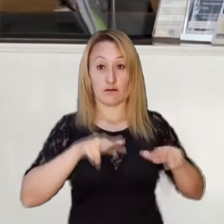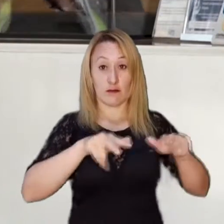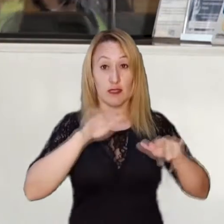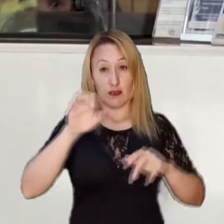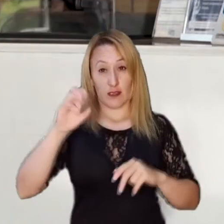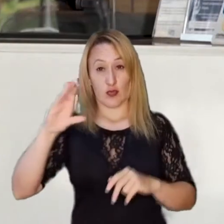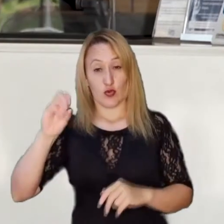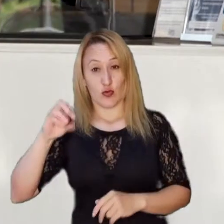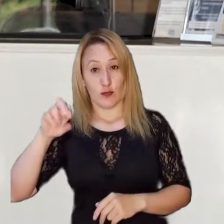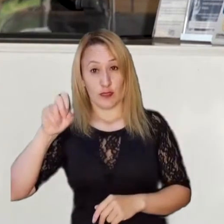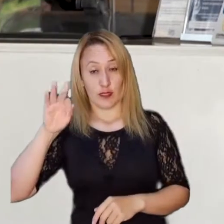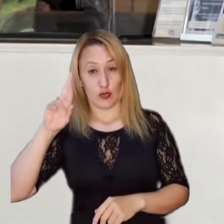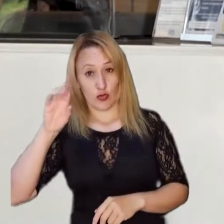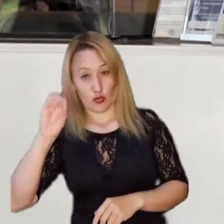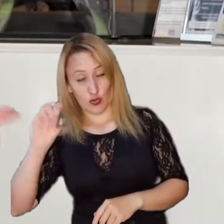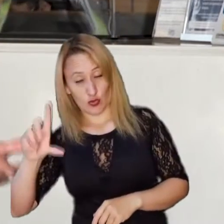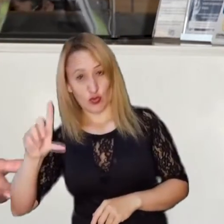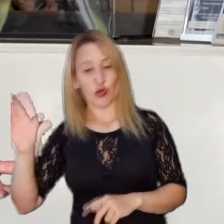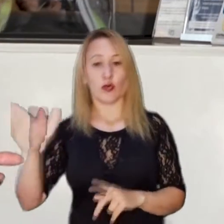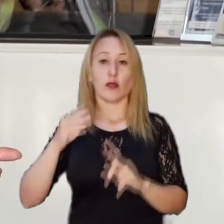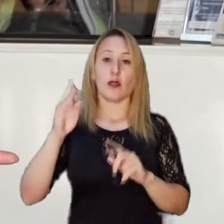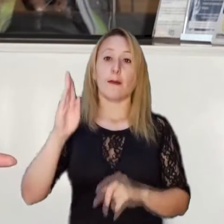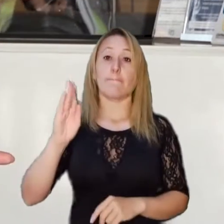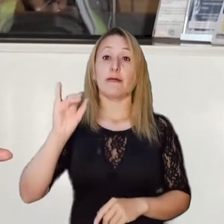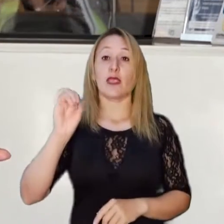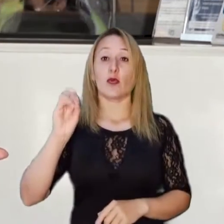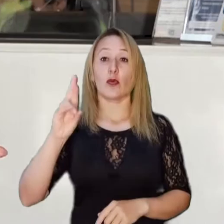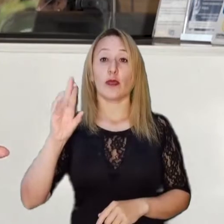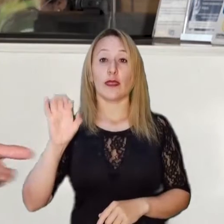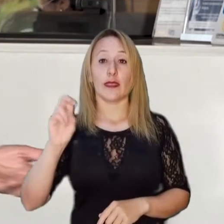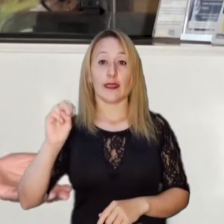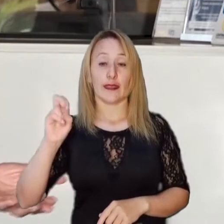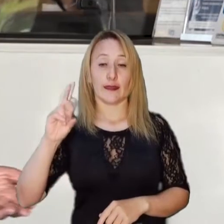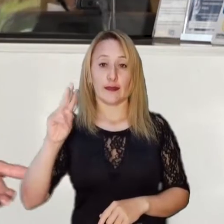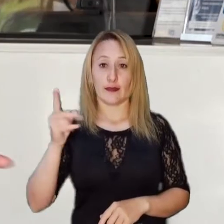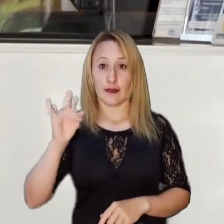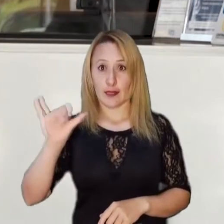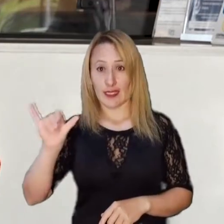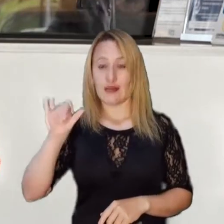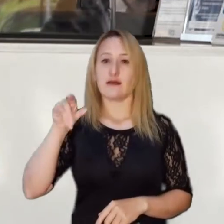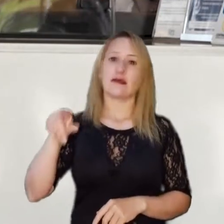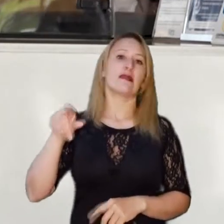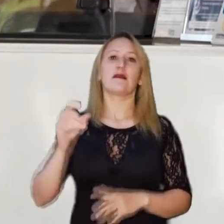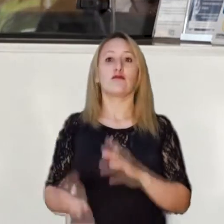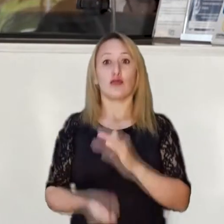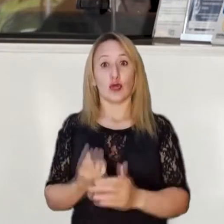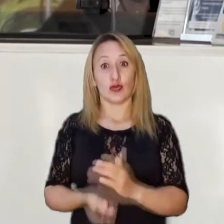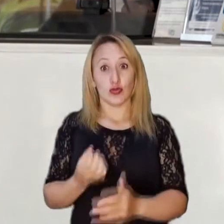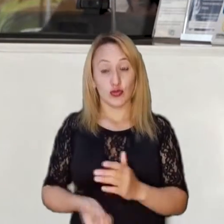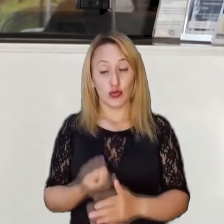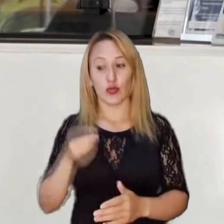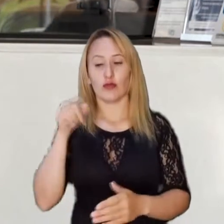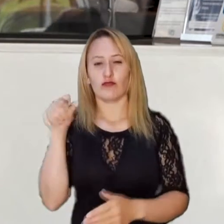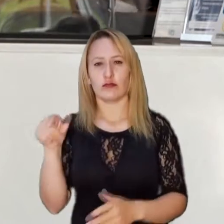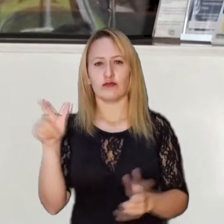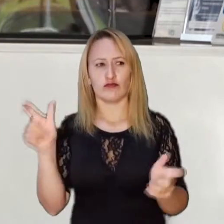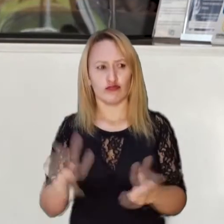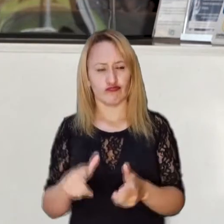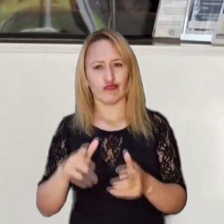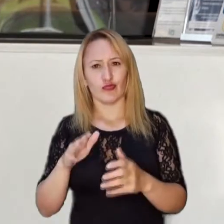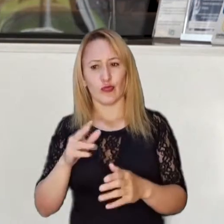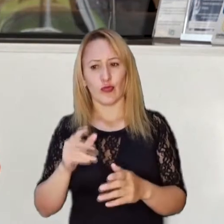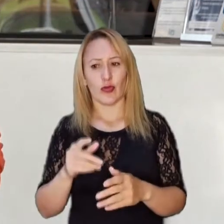Ecopetrol, la continuidad del proyecto, a pesar de tener baja rentabilidad y la poca utilización de la capacidad instalada de producción,